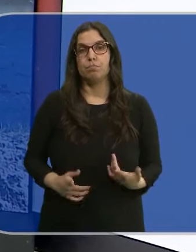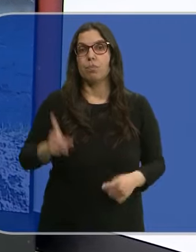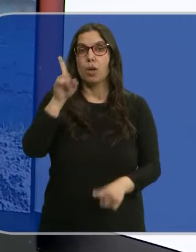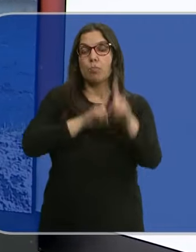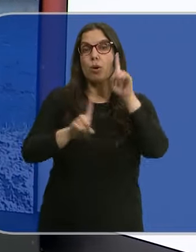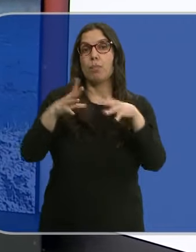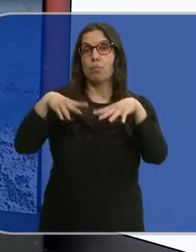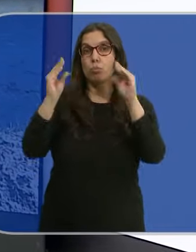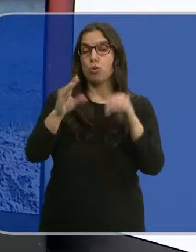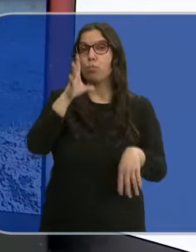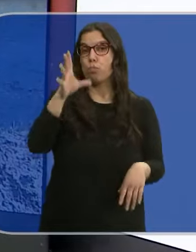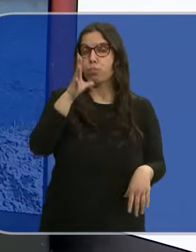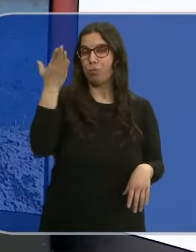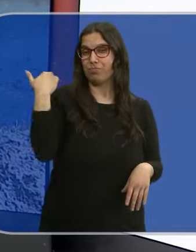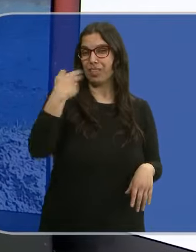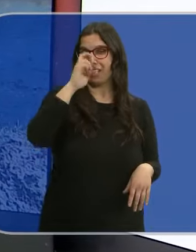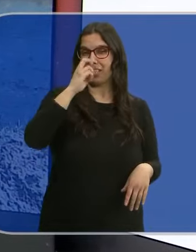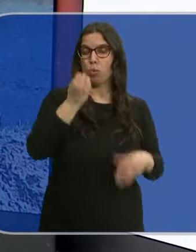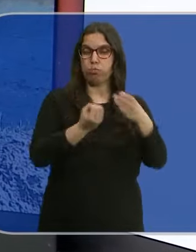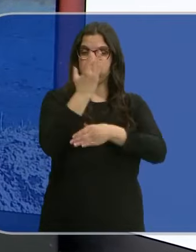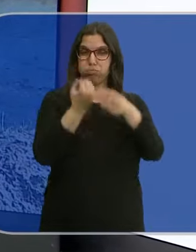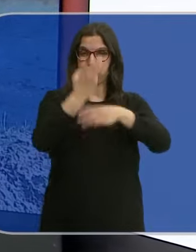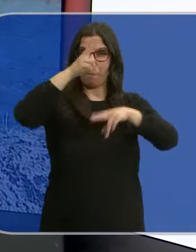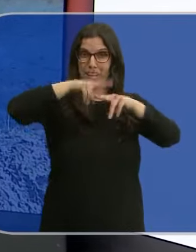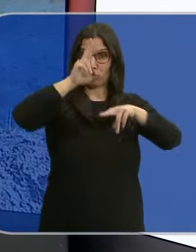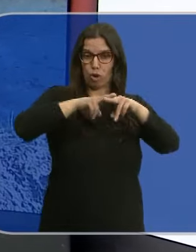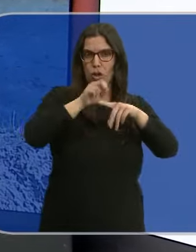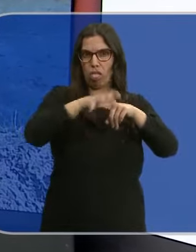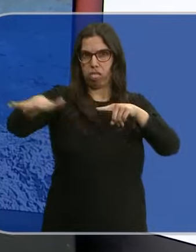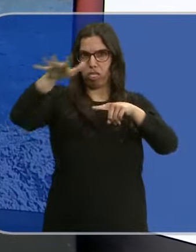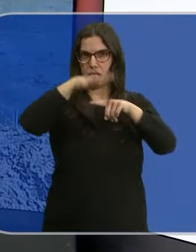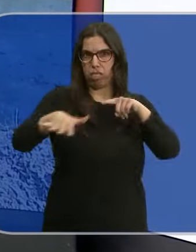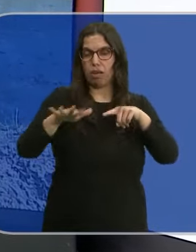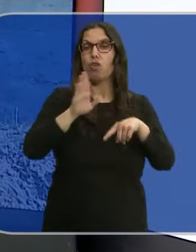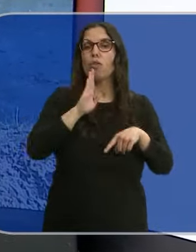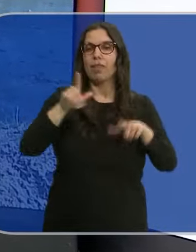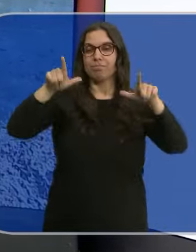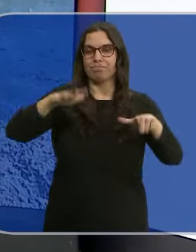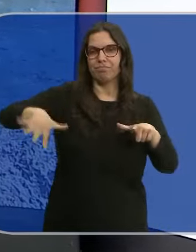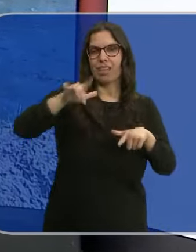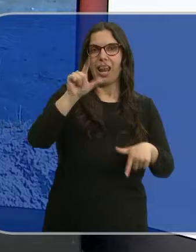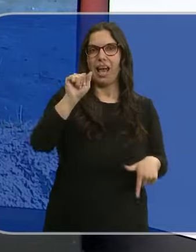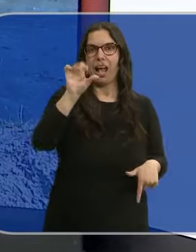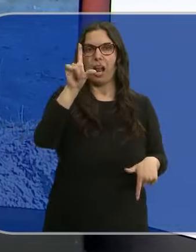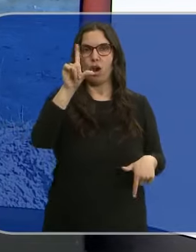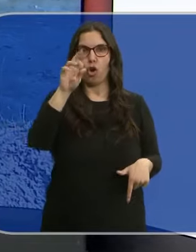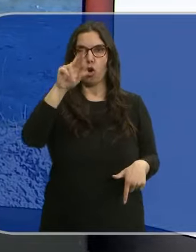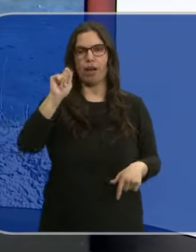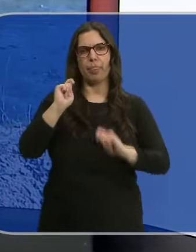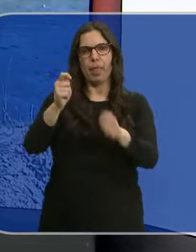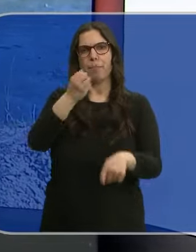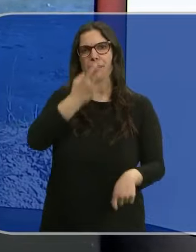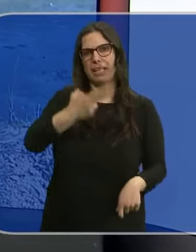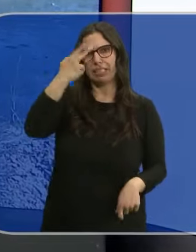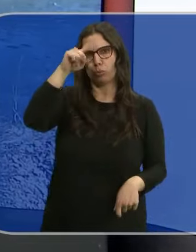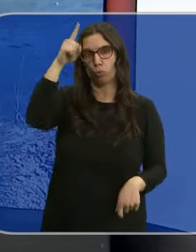Problemas en Burgos por los vertidos de un antiguo pozo petrolífero. ocurrido en La Lora, en los restos de una explotación declarada Bien de Interés Cultural. Miles